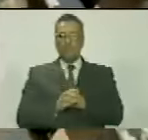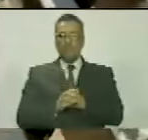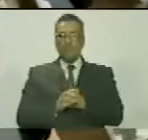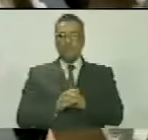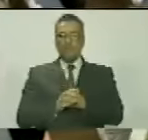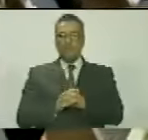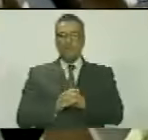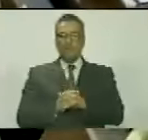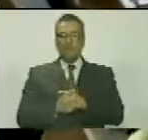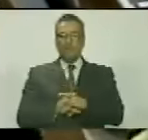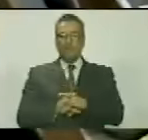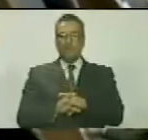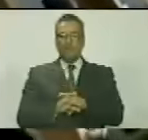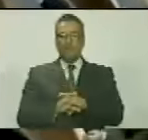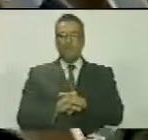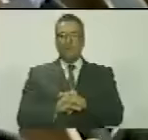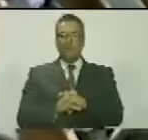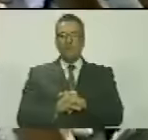Sentado.